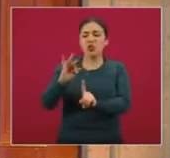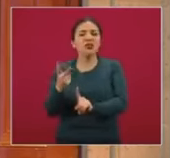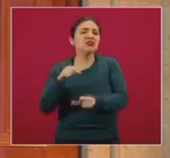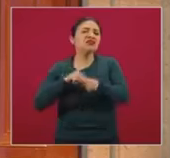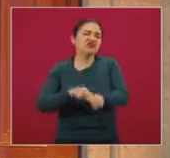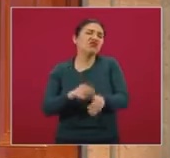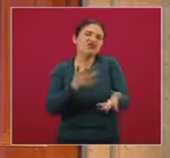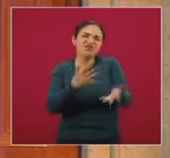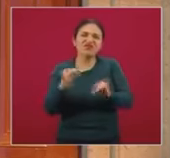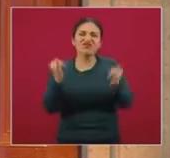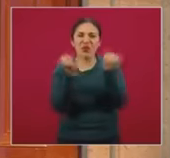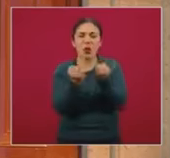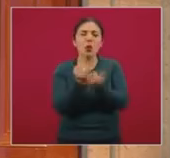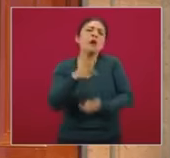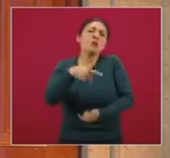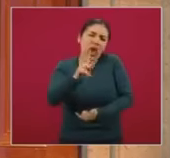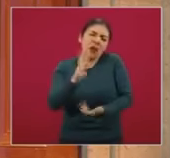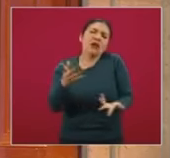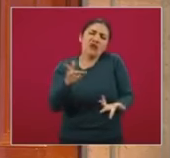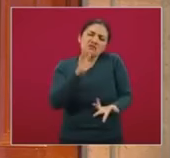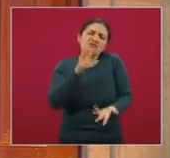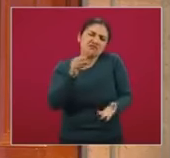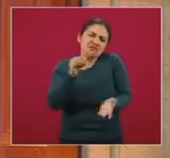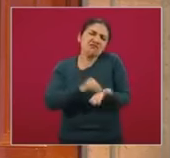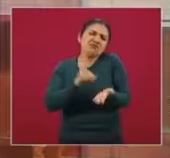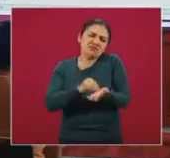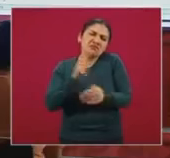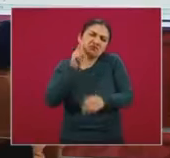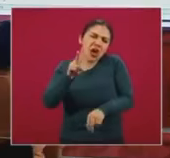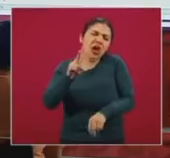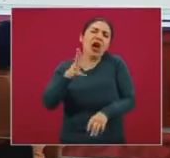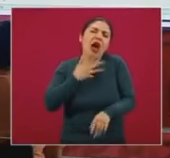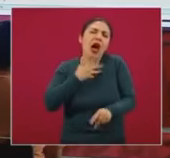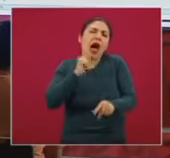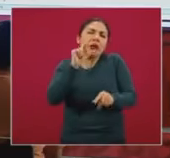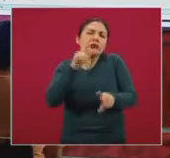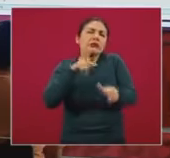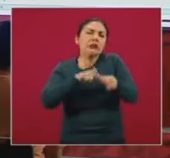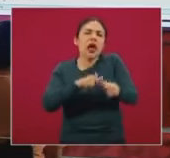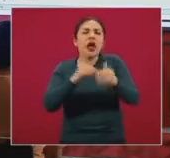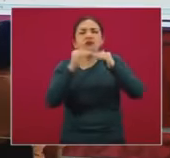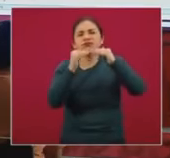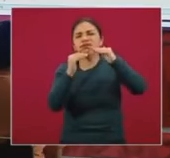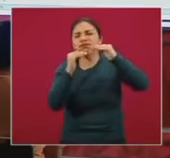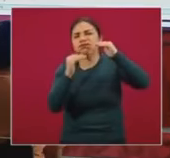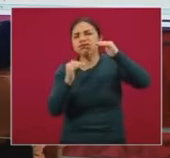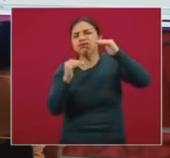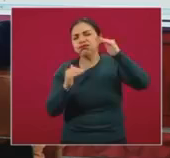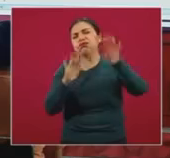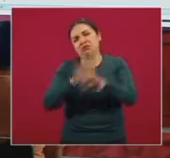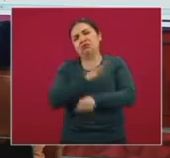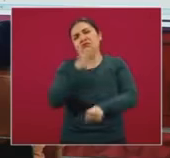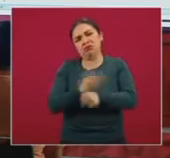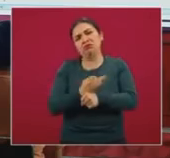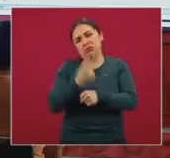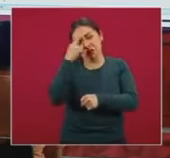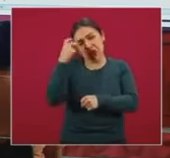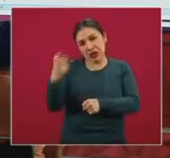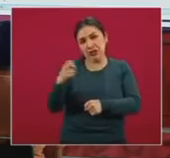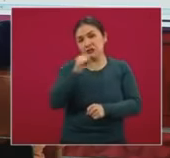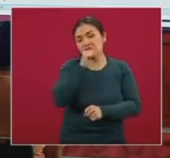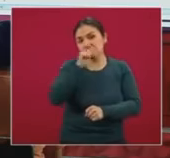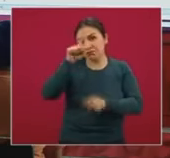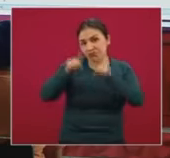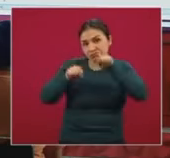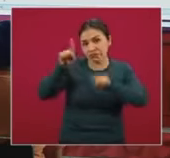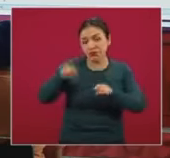esta, pero al menos, aunque corta, pero mantenemos todavía una tendencia descendente en la presentación también de este indicador.